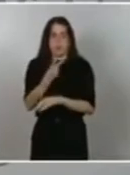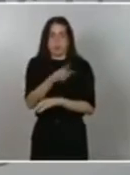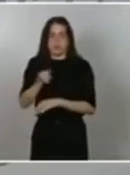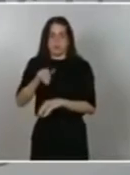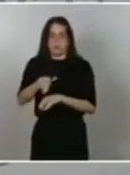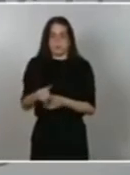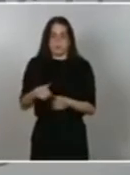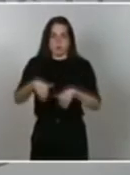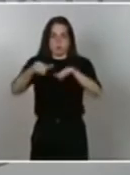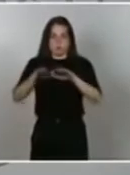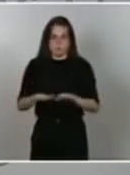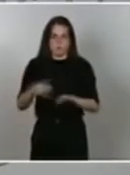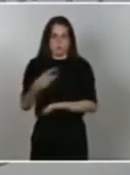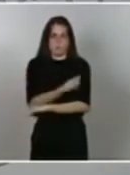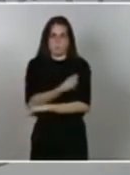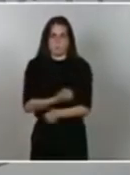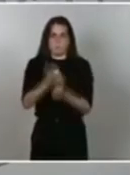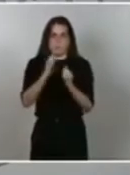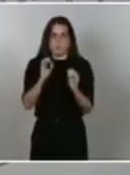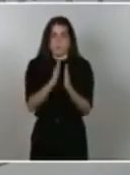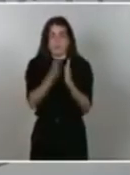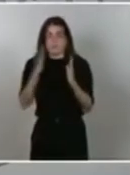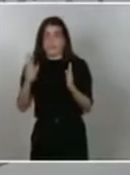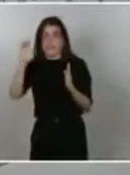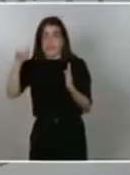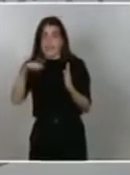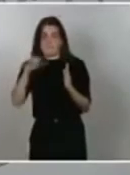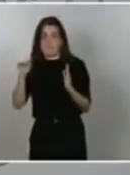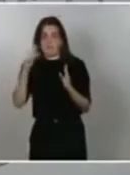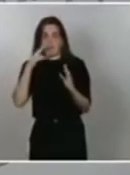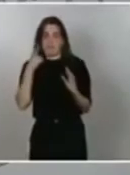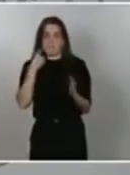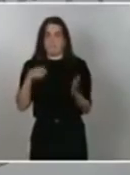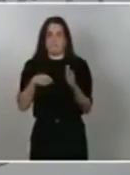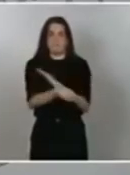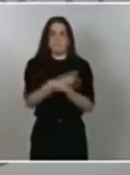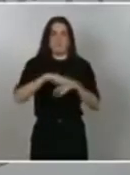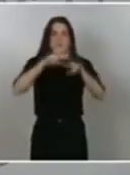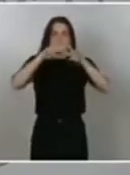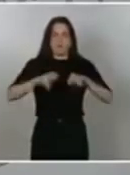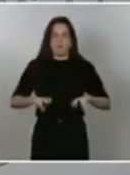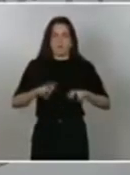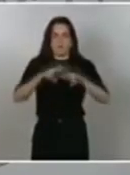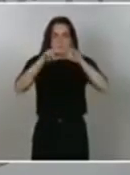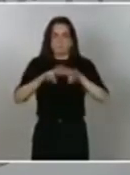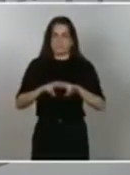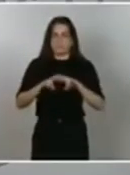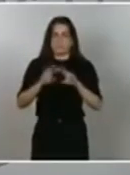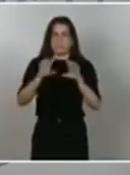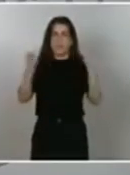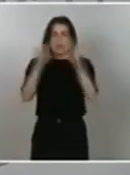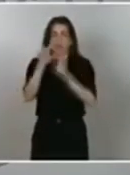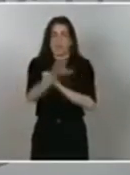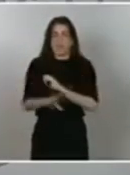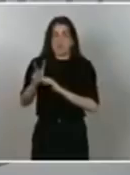para que la EMA, durante el tiempo que ha solicitado evaluar detenidamente estos casos y las agencias nacionales de medicamentos, ofrezcan